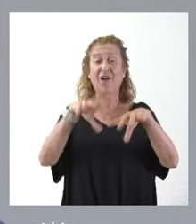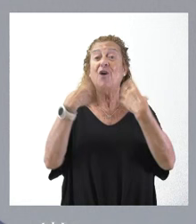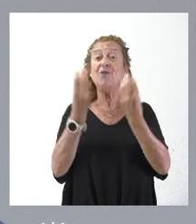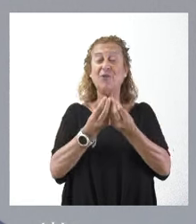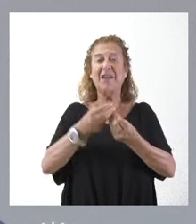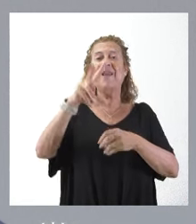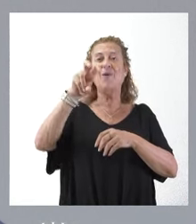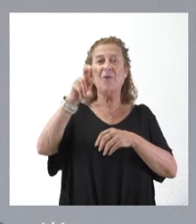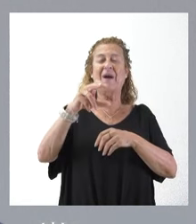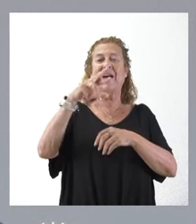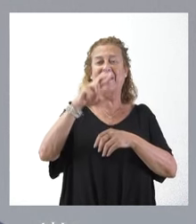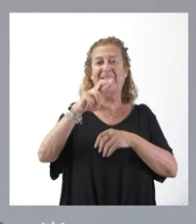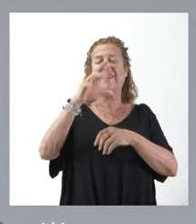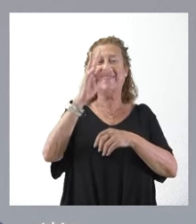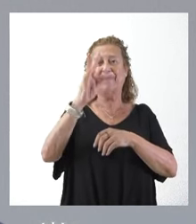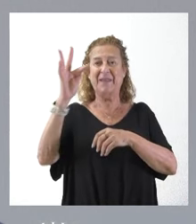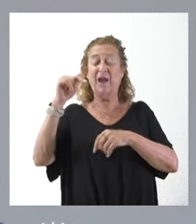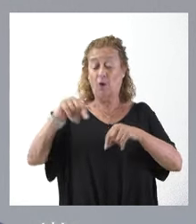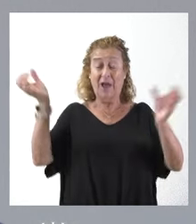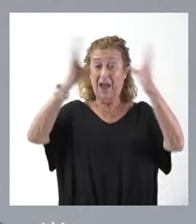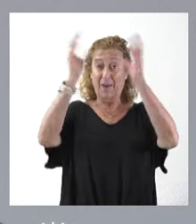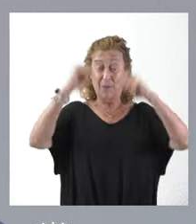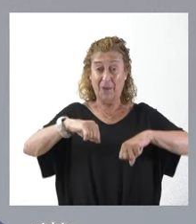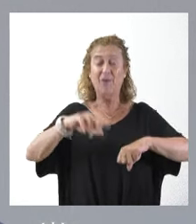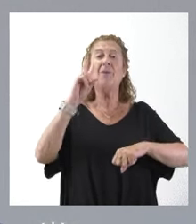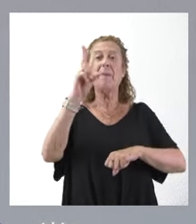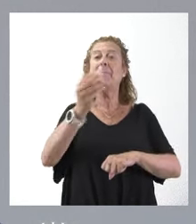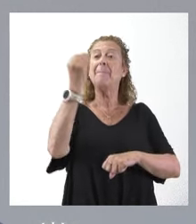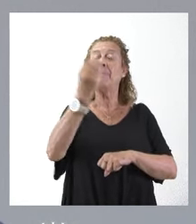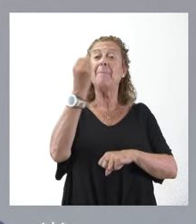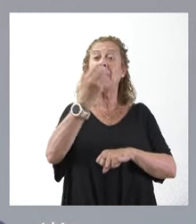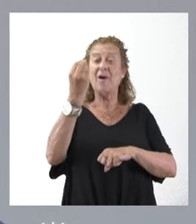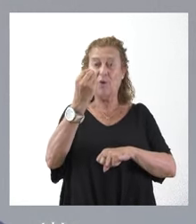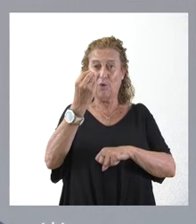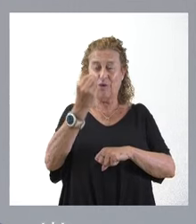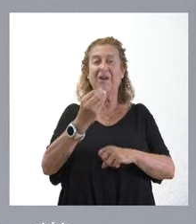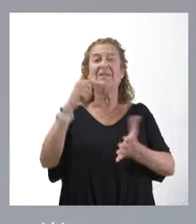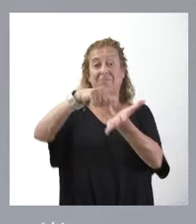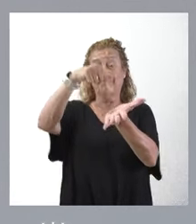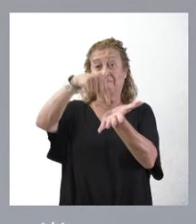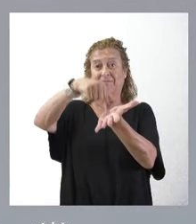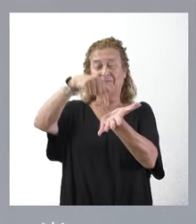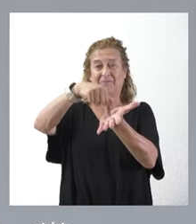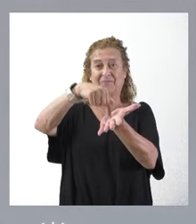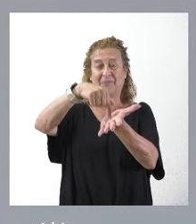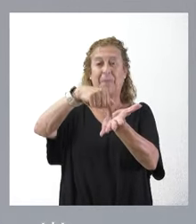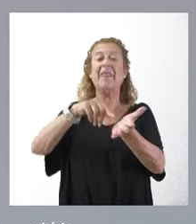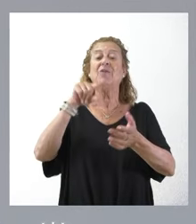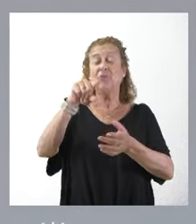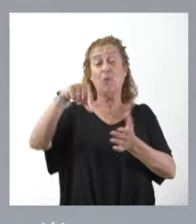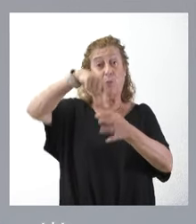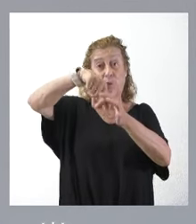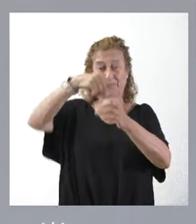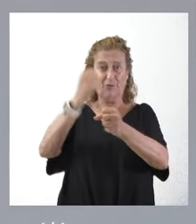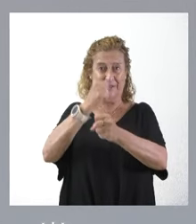de la nueva RPT, que se aprueba hoy, ven mejorada retributivamente su puesto de